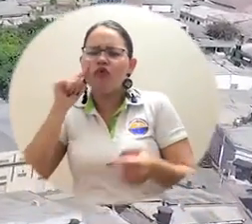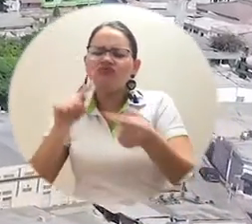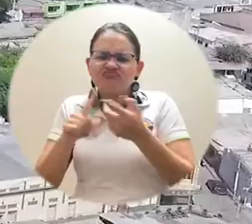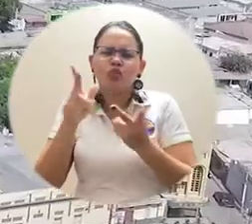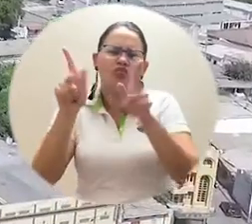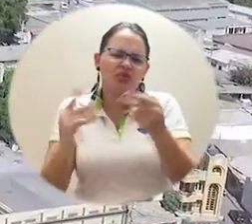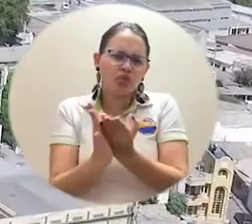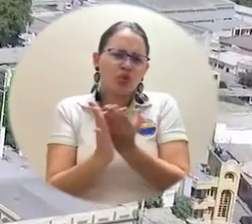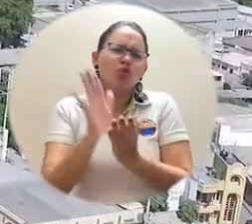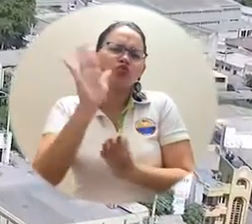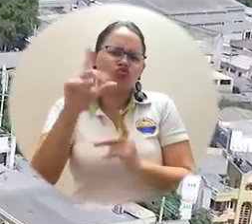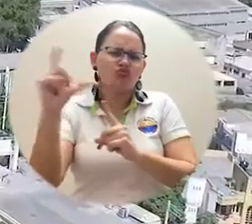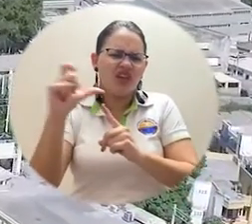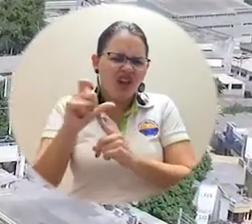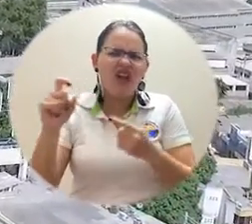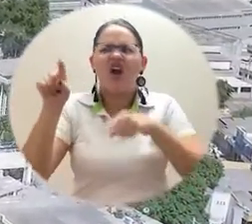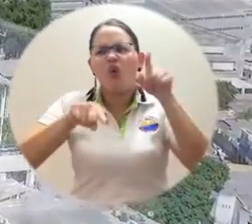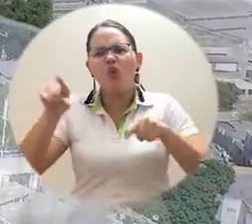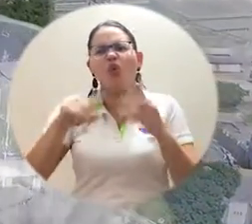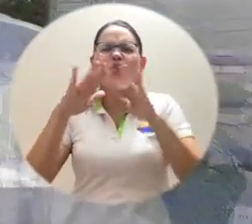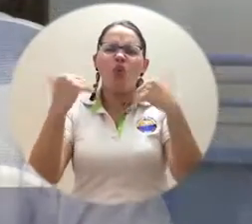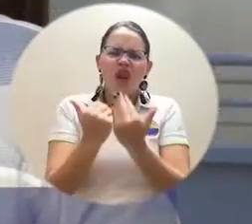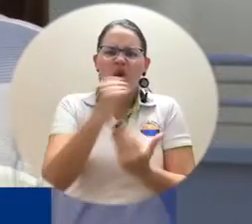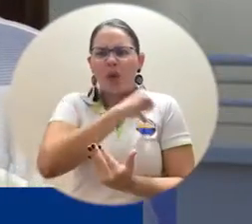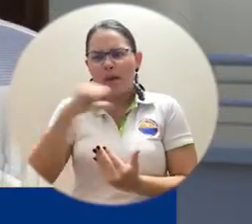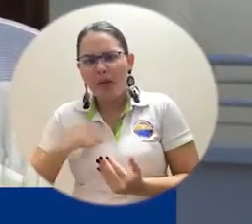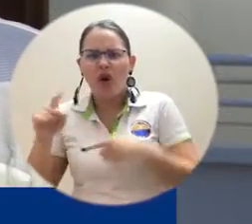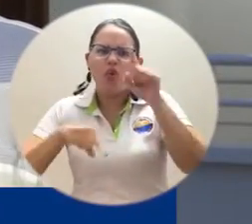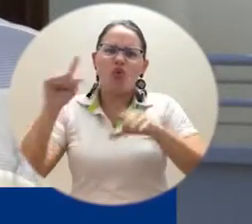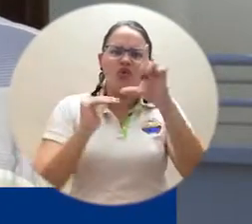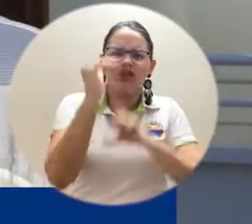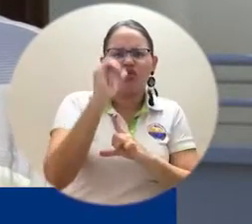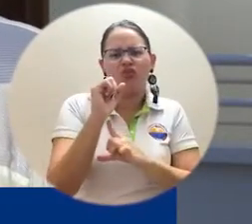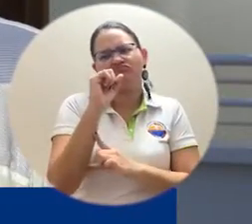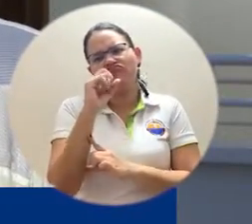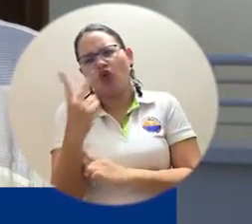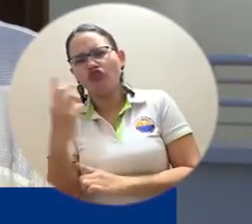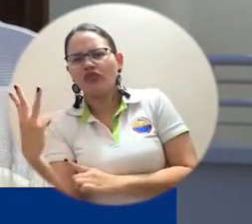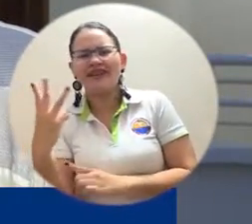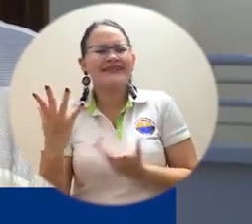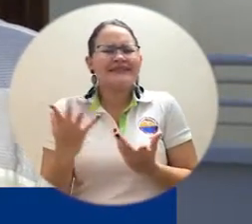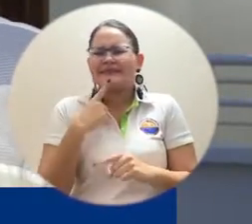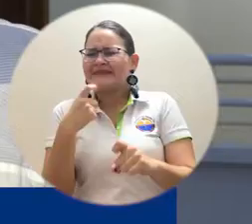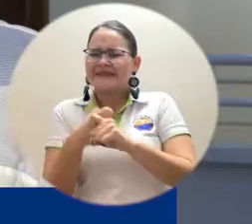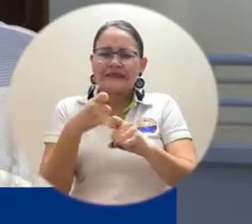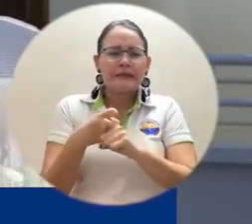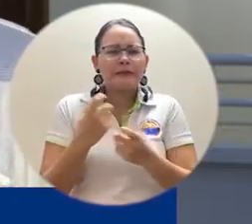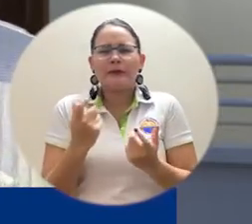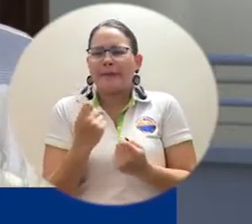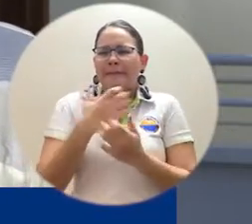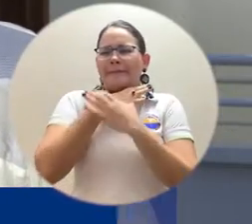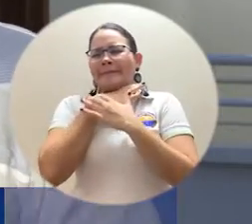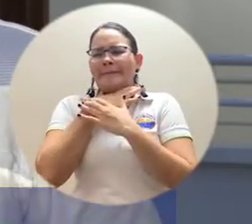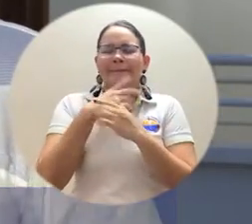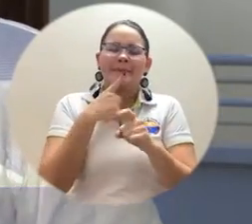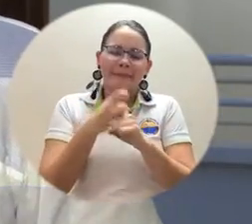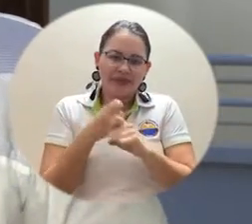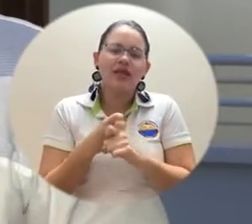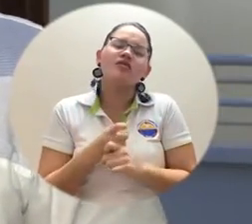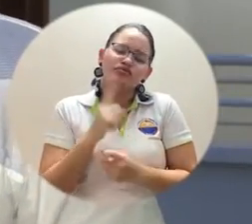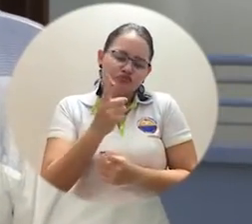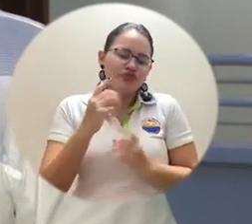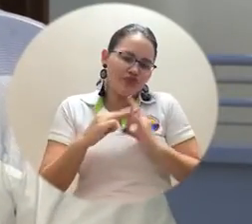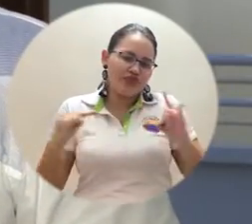estudiantes de Ciénaga, de colegios privados, de trato 2 y 3, que no quedan cubiertos en la gratuidad que logró la universidad con sus recursos